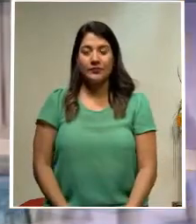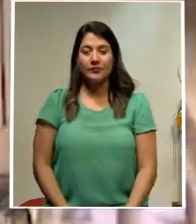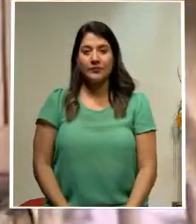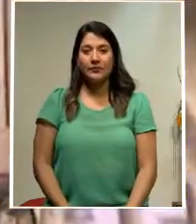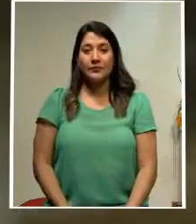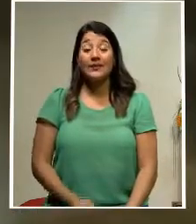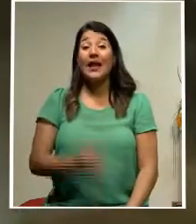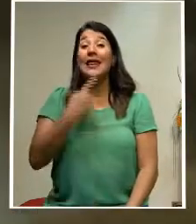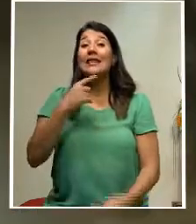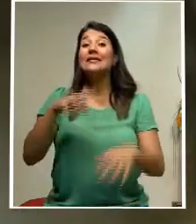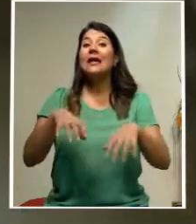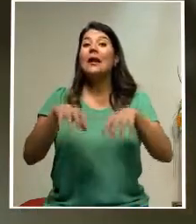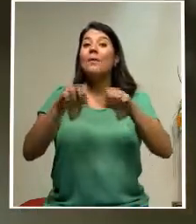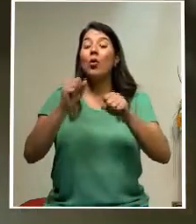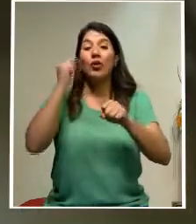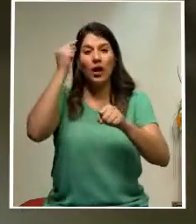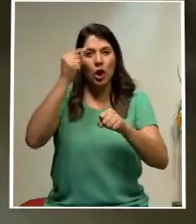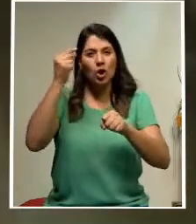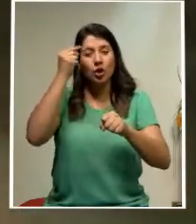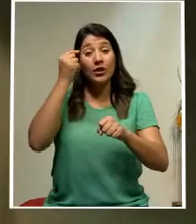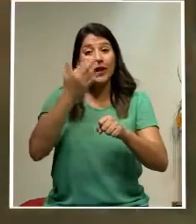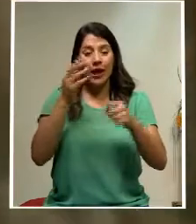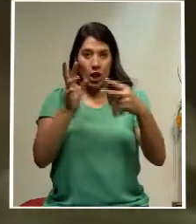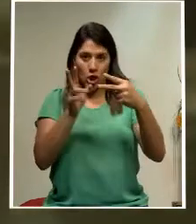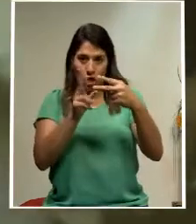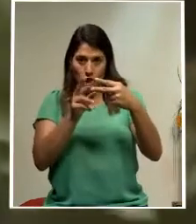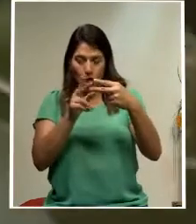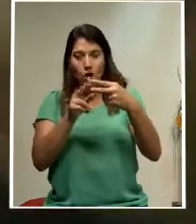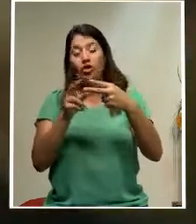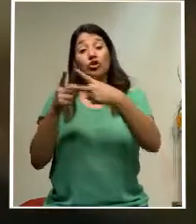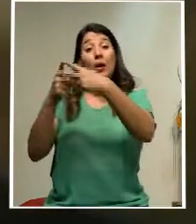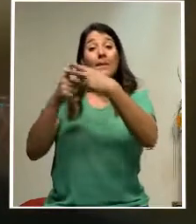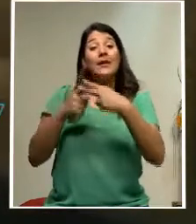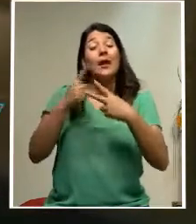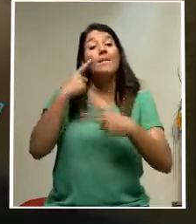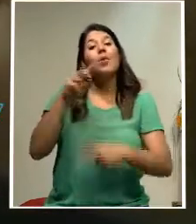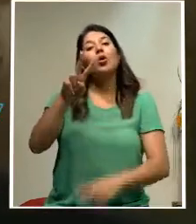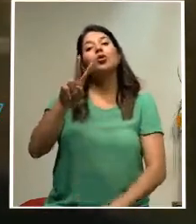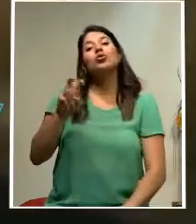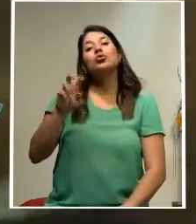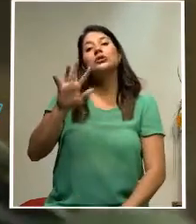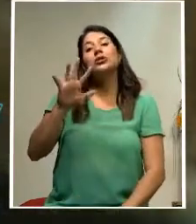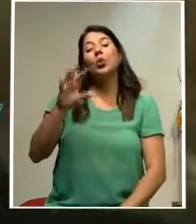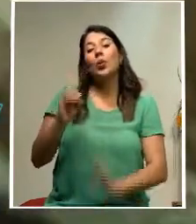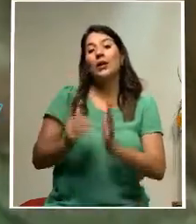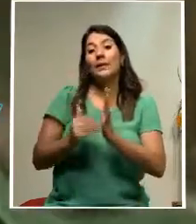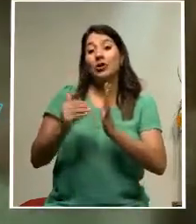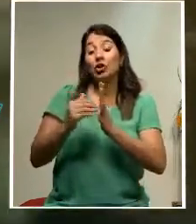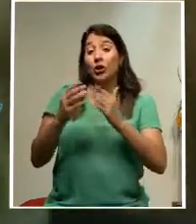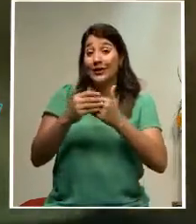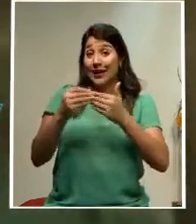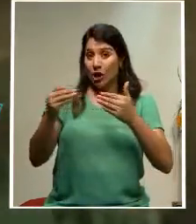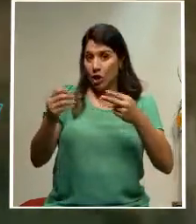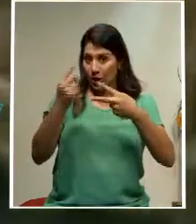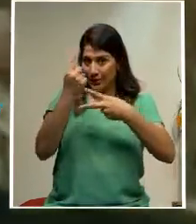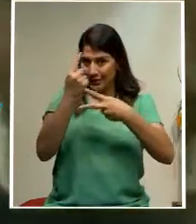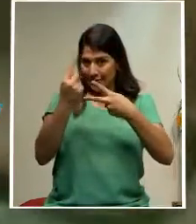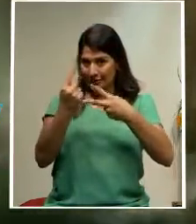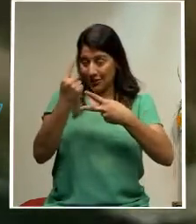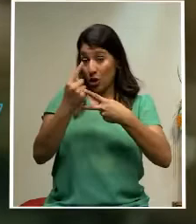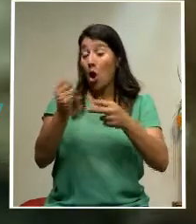Según el Poder Ejecutivo, se trata de dos operaciones de crédito de 250 millones de dólares cada uno a condiciones